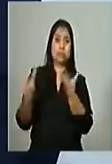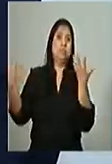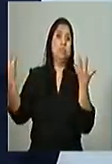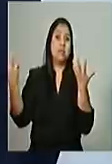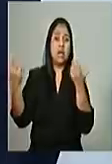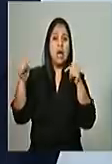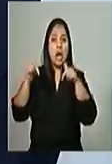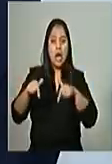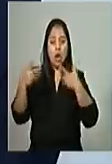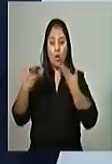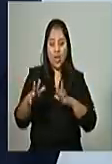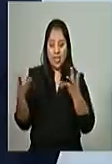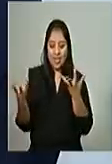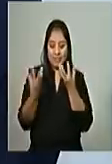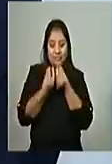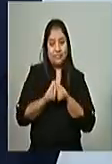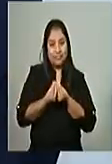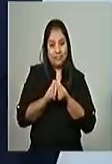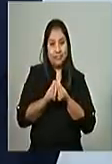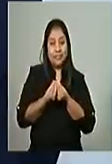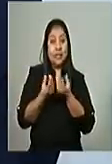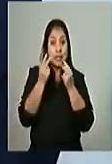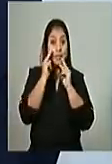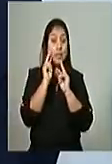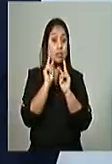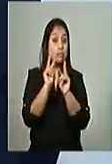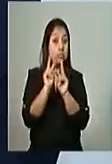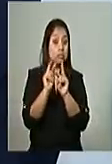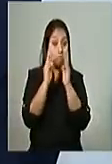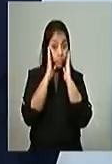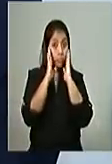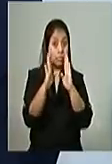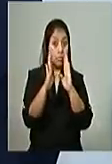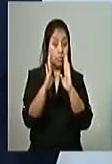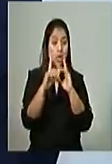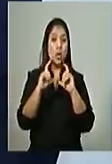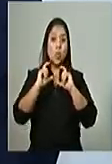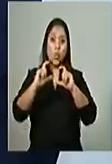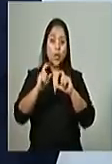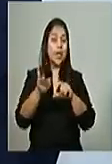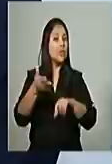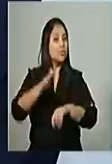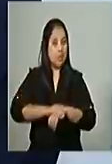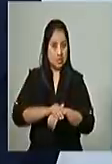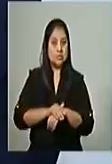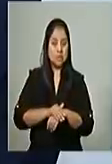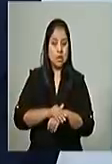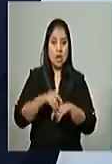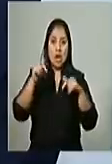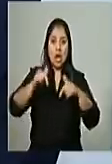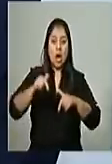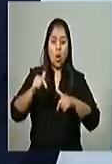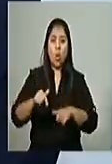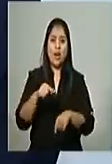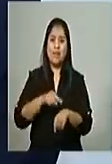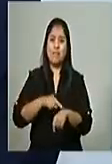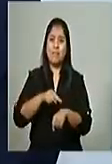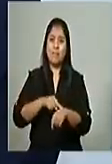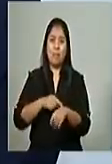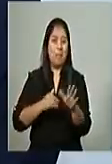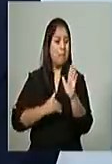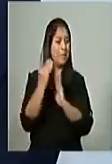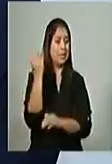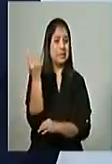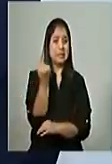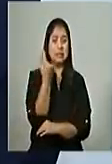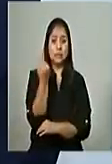tendremos que estar más atentos. Tenemos que cuidarnos más. Estamos ante uno de los momentos más importantes